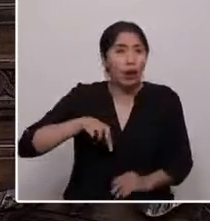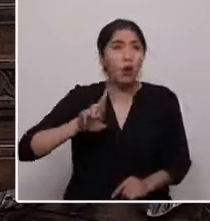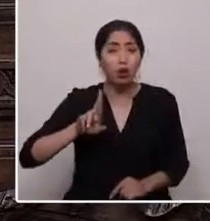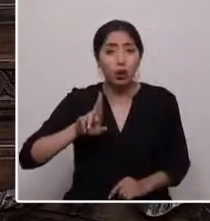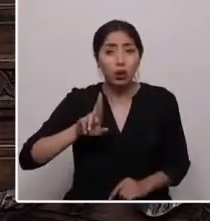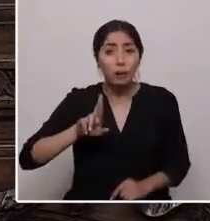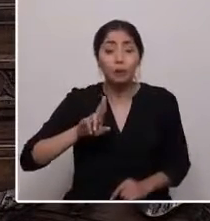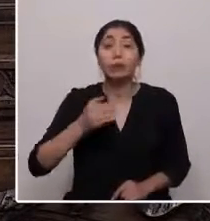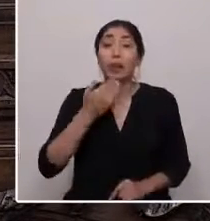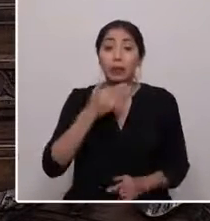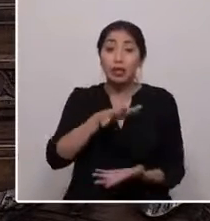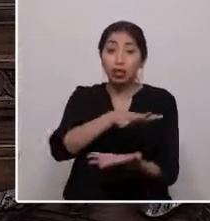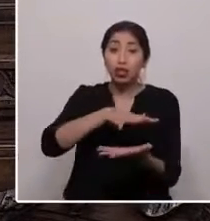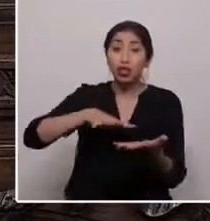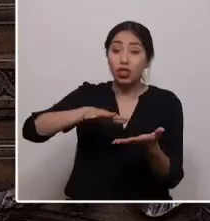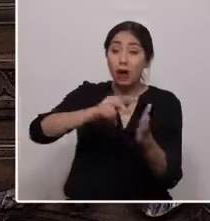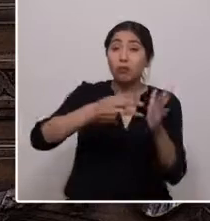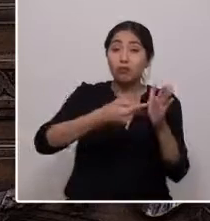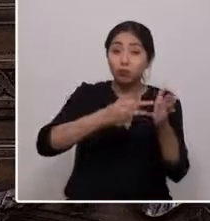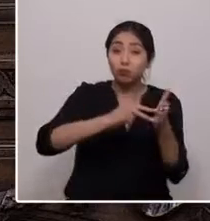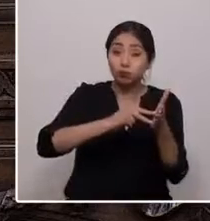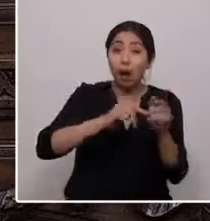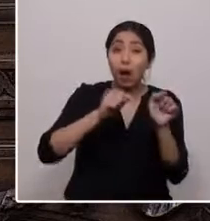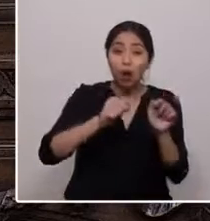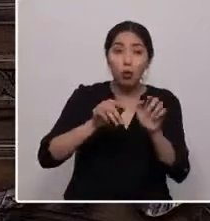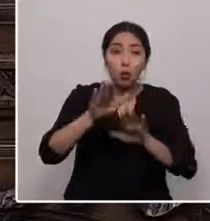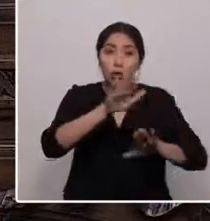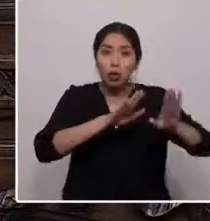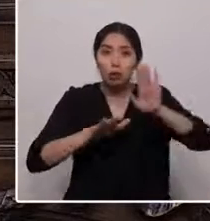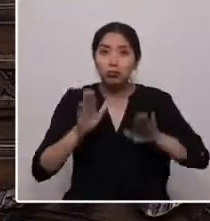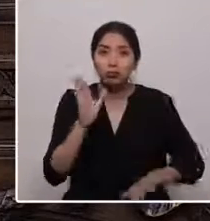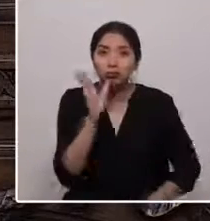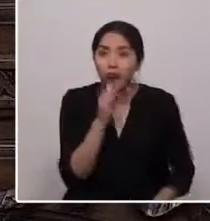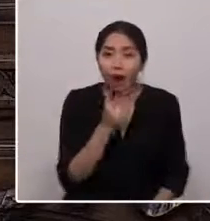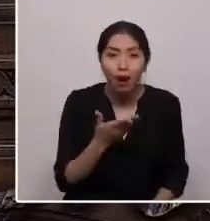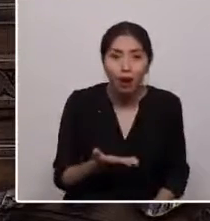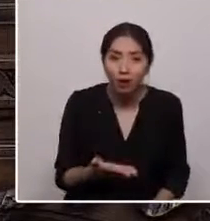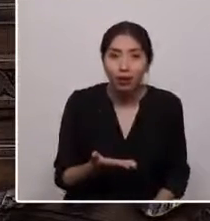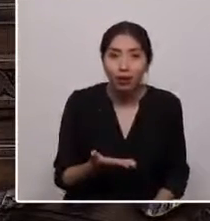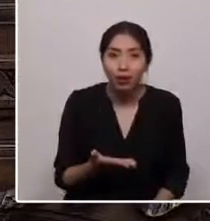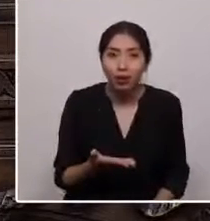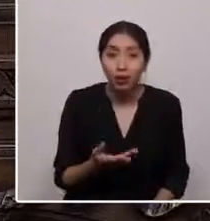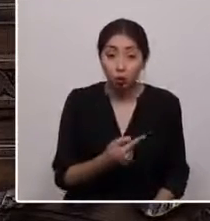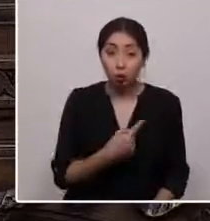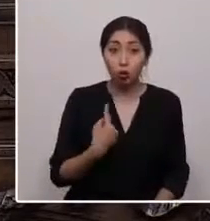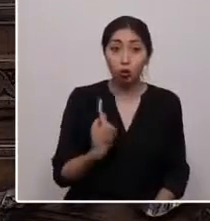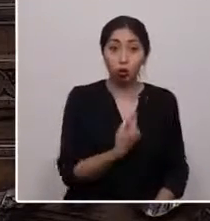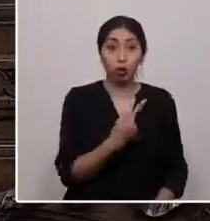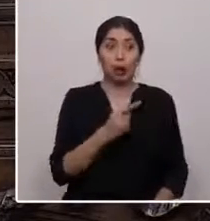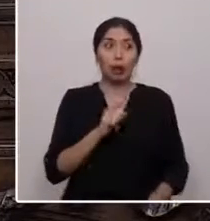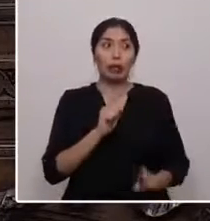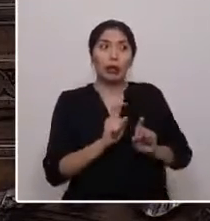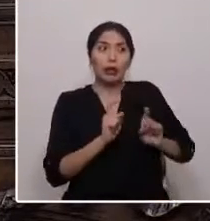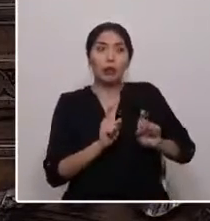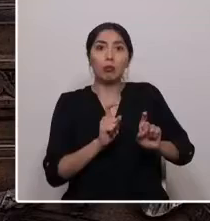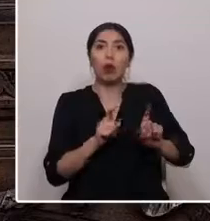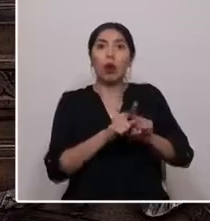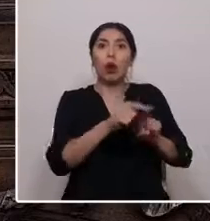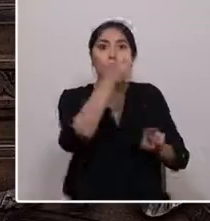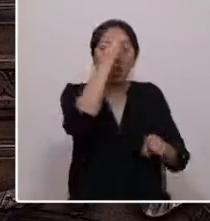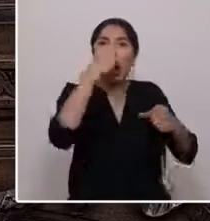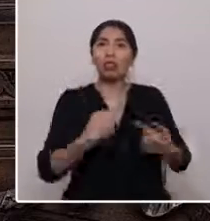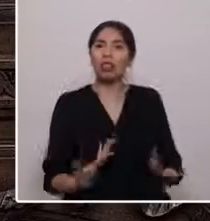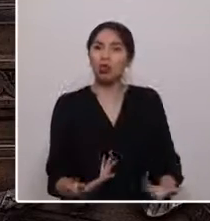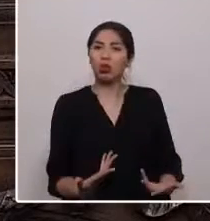conflicto, donde la protección no llega, pero en la que nuestra autodefensa se castiga sin ningún tipo de clemencia. Yo